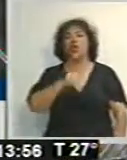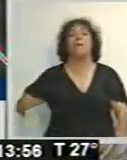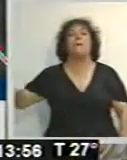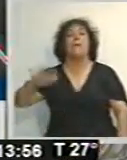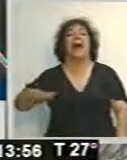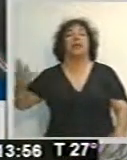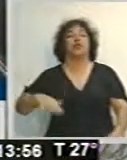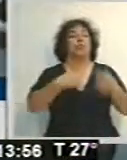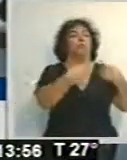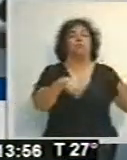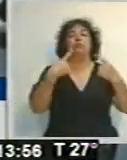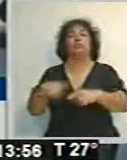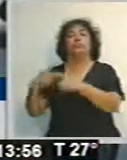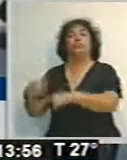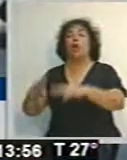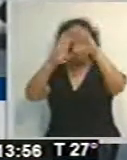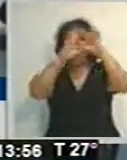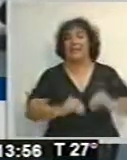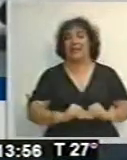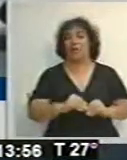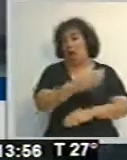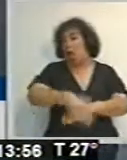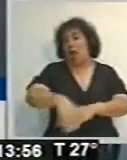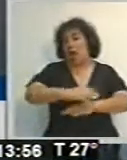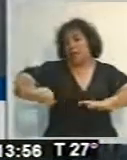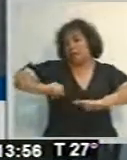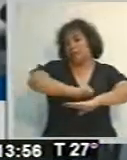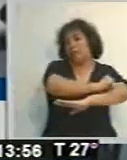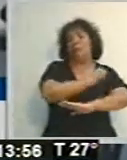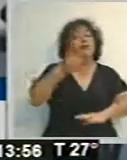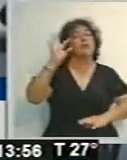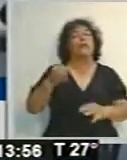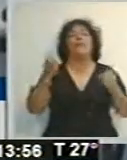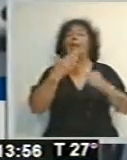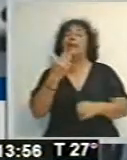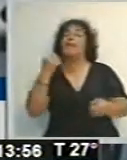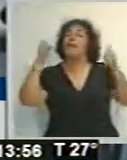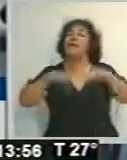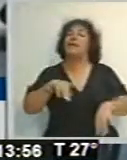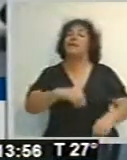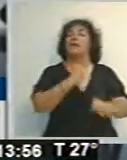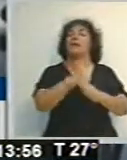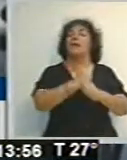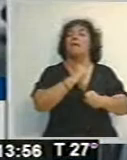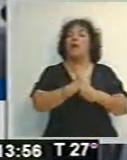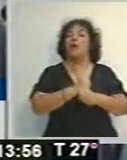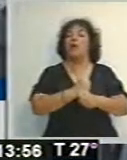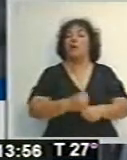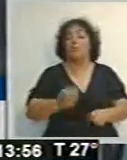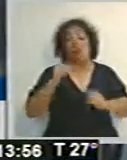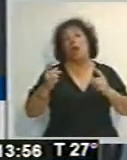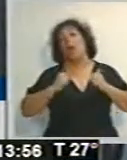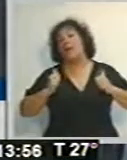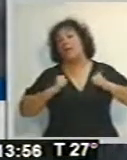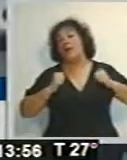de manera completa, muchos saben que en abril comienzan esa obra de repavimentación porque hay que esperar que